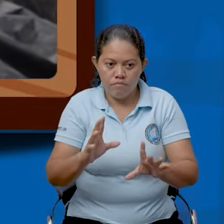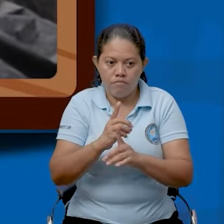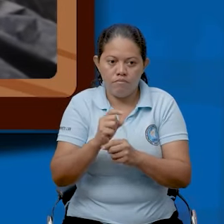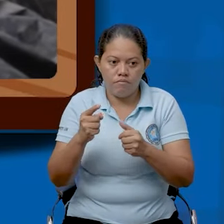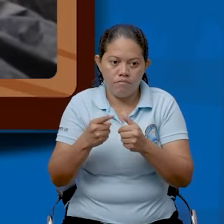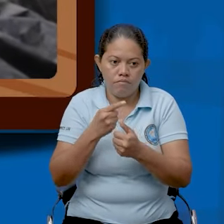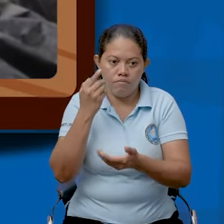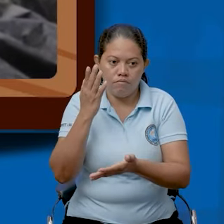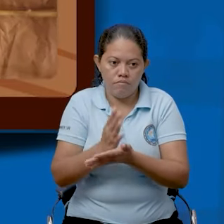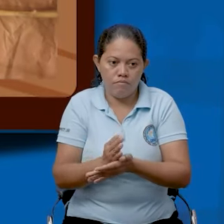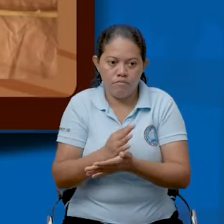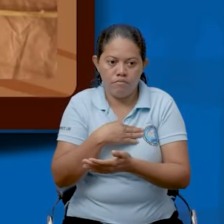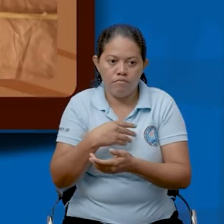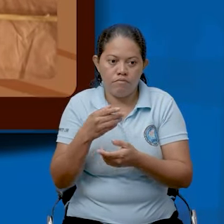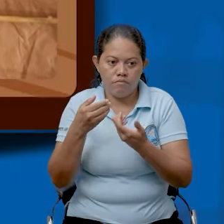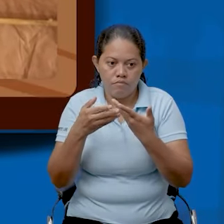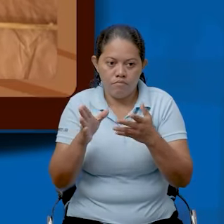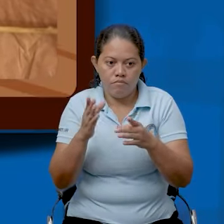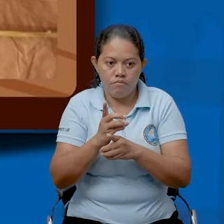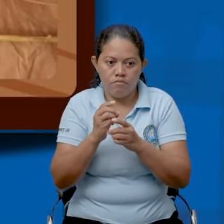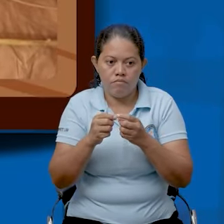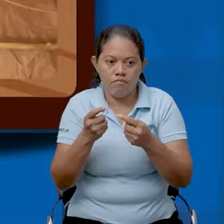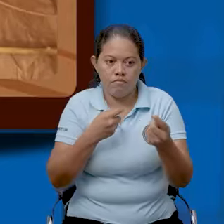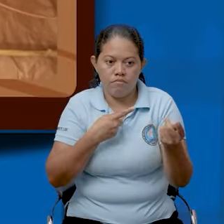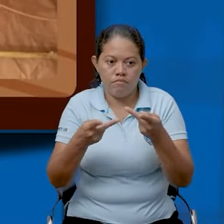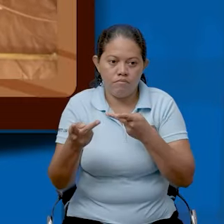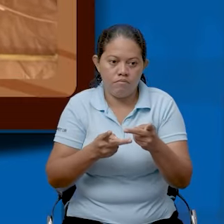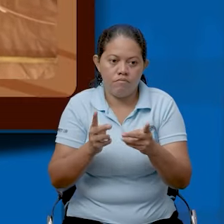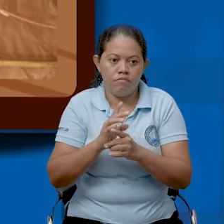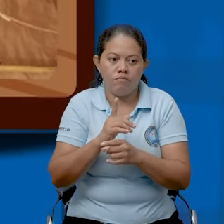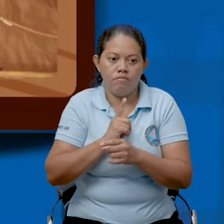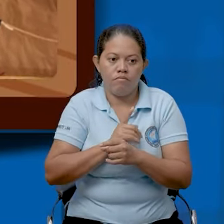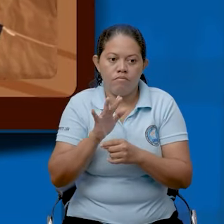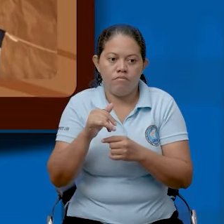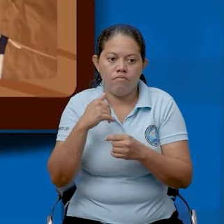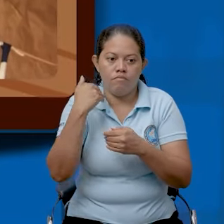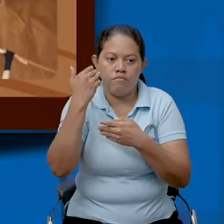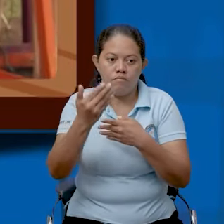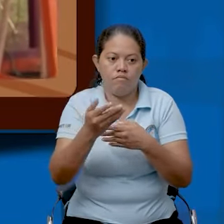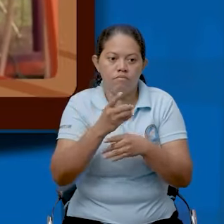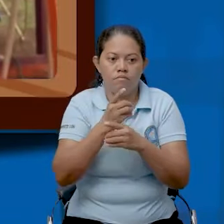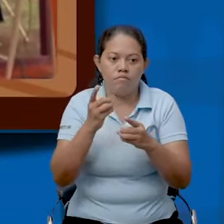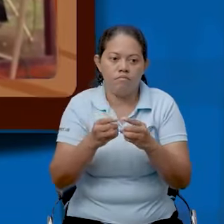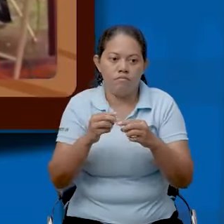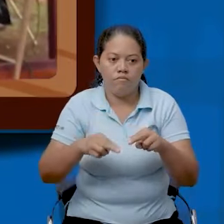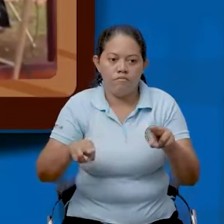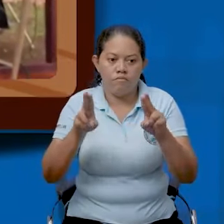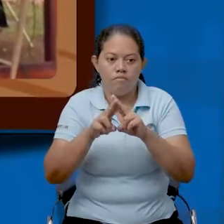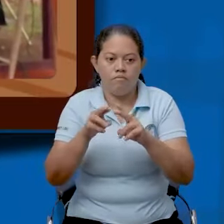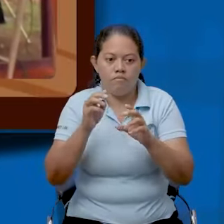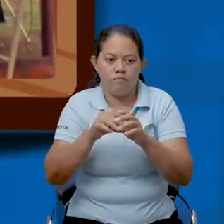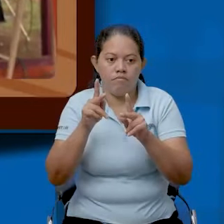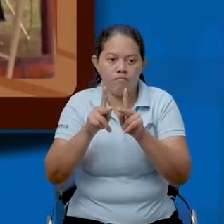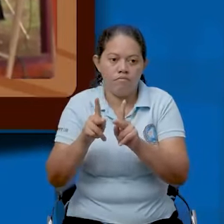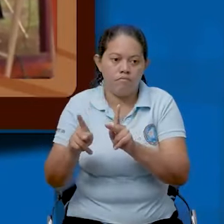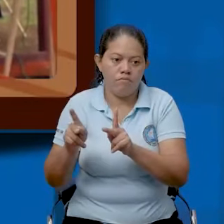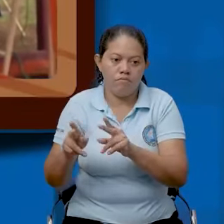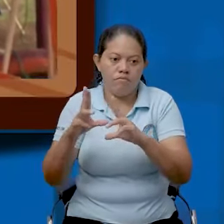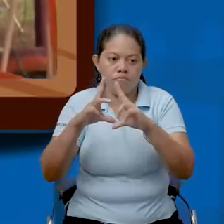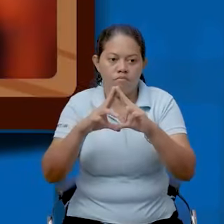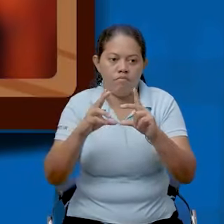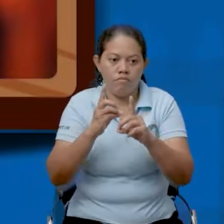En principio a lo interno de los negocios y a lo externo de los negocios, cada ciudadano